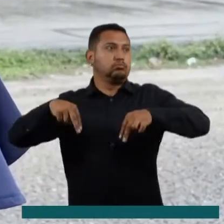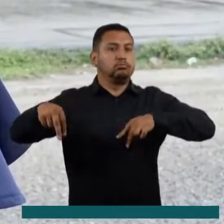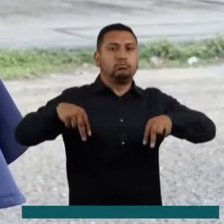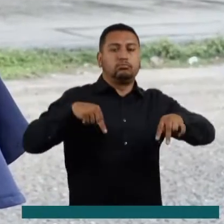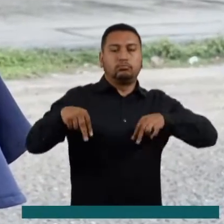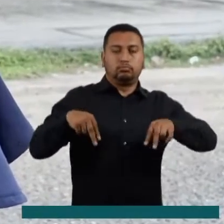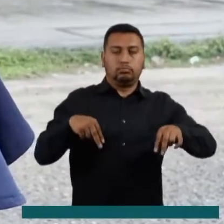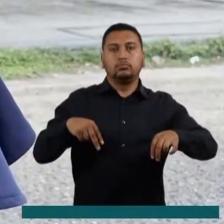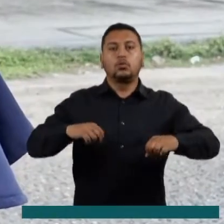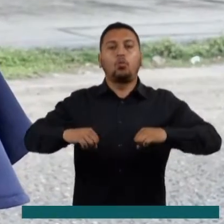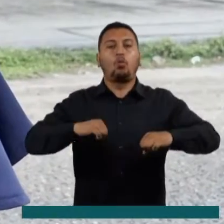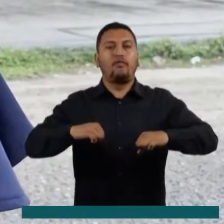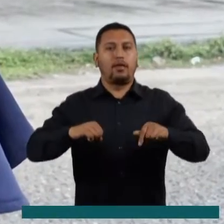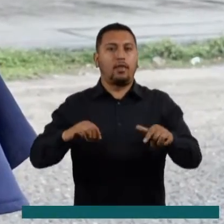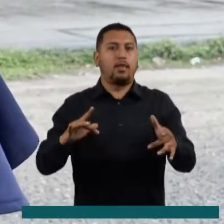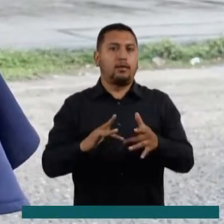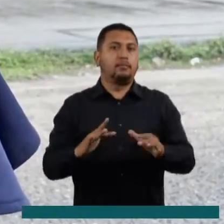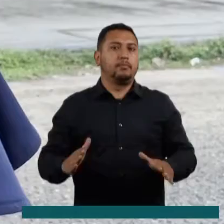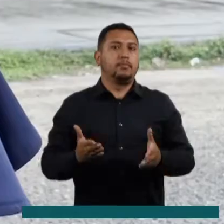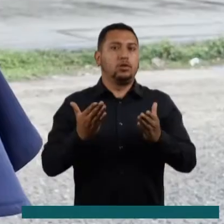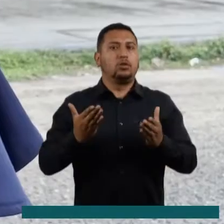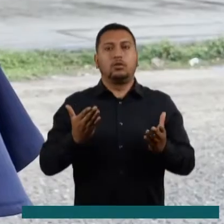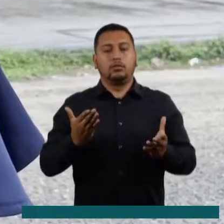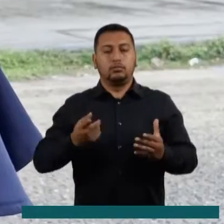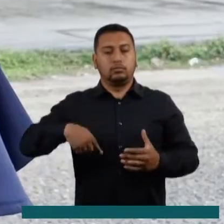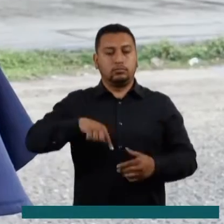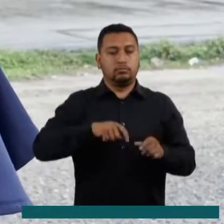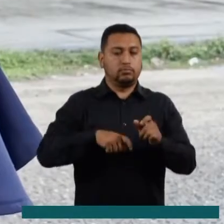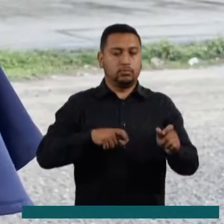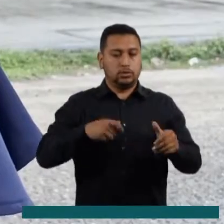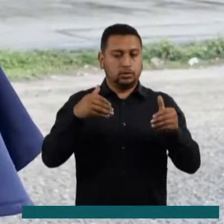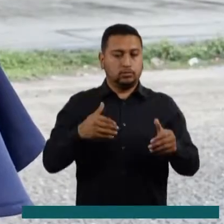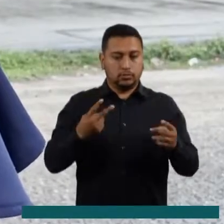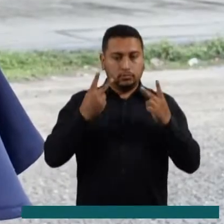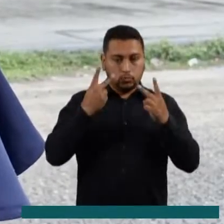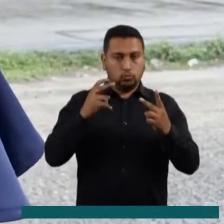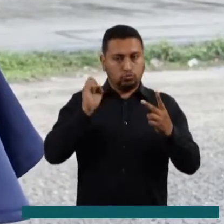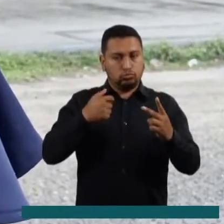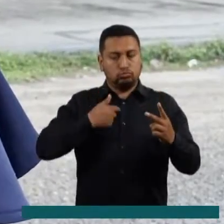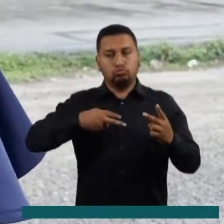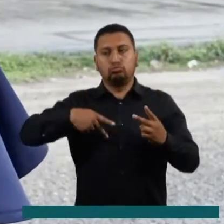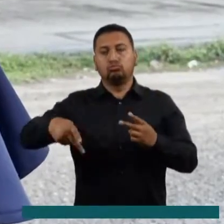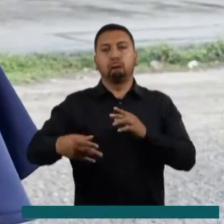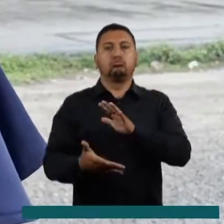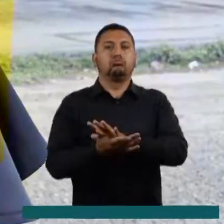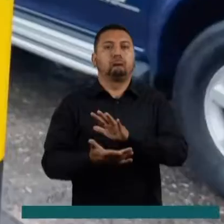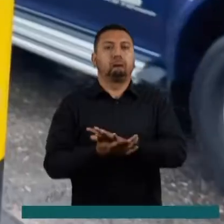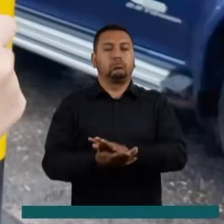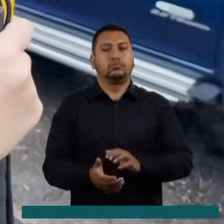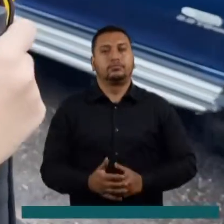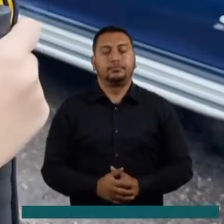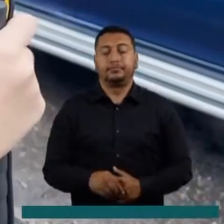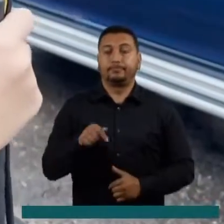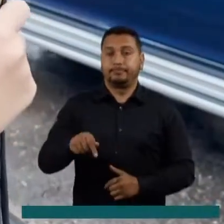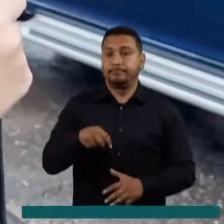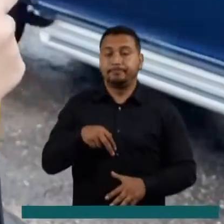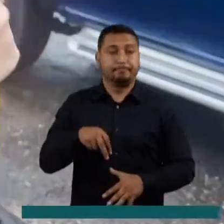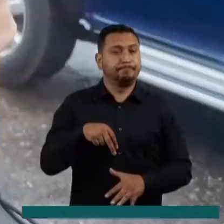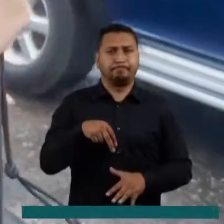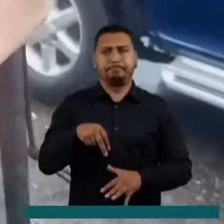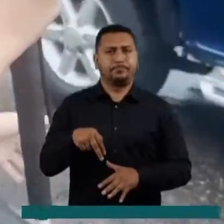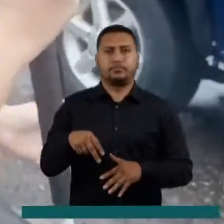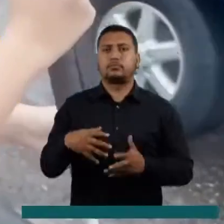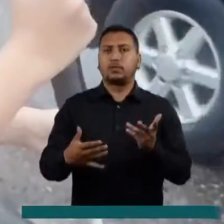movilidad y asegura que las personas con discapacidad visual puedan desplazarse. Las limitaciones de